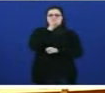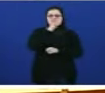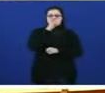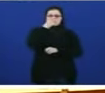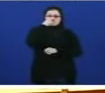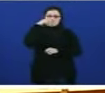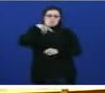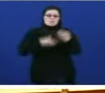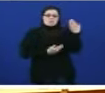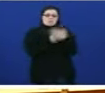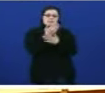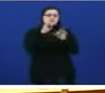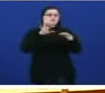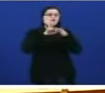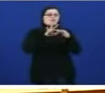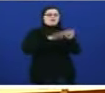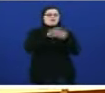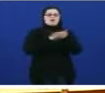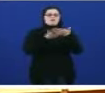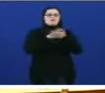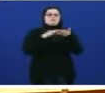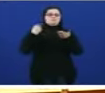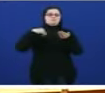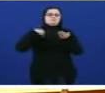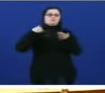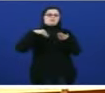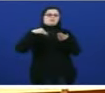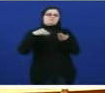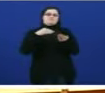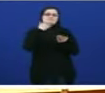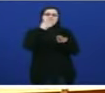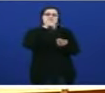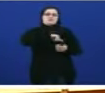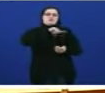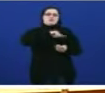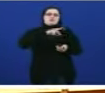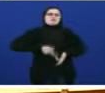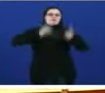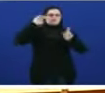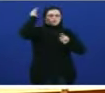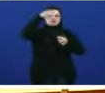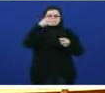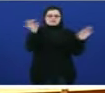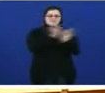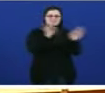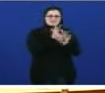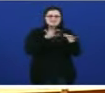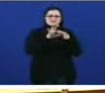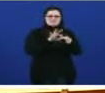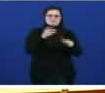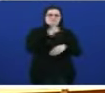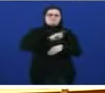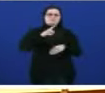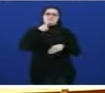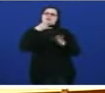pola mañan señoría tampouco se referiu á reseneración ética e democrática non me extraña non se referiu á súas promesas de millorar a calidade